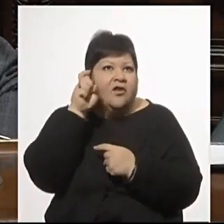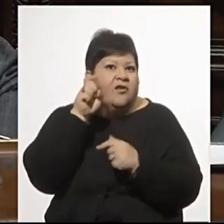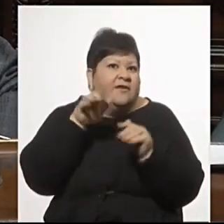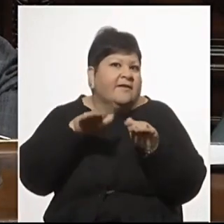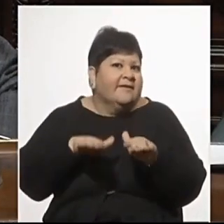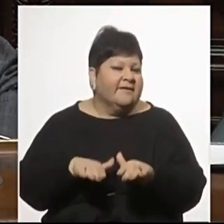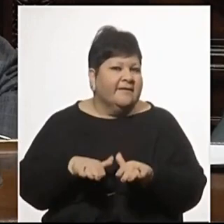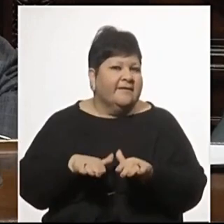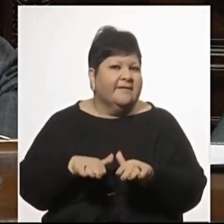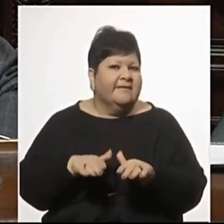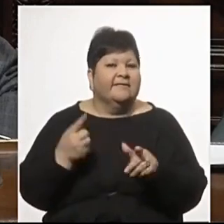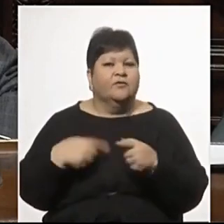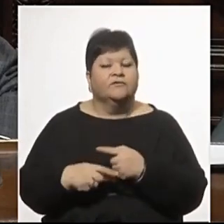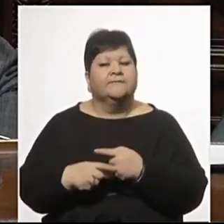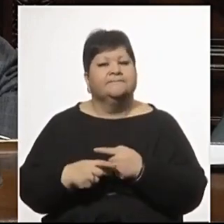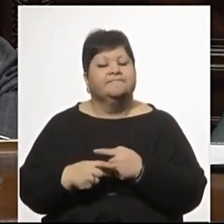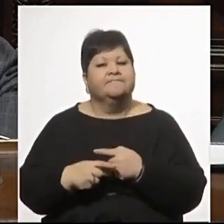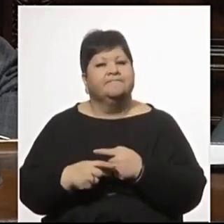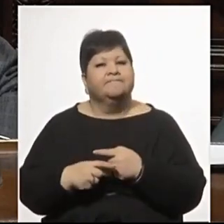Por eso